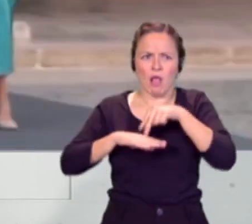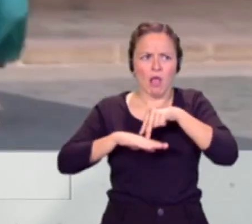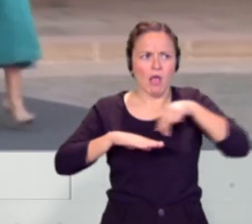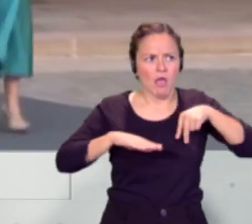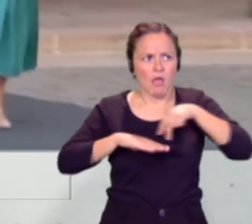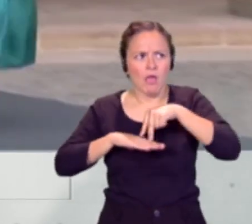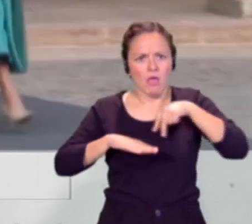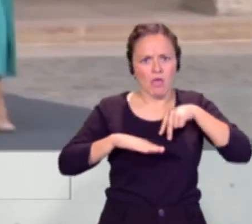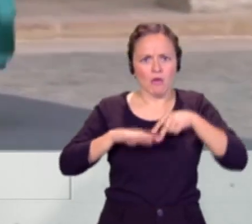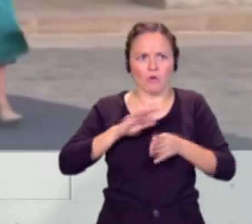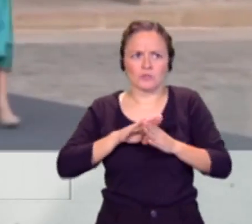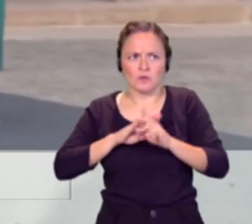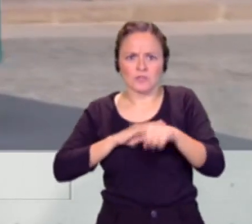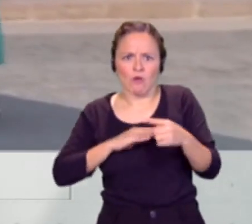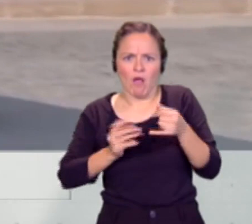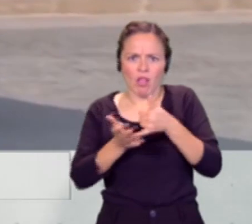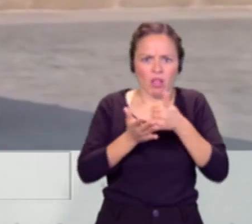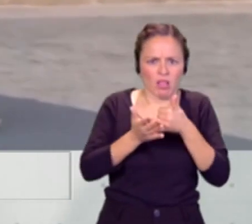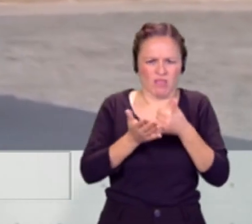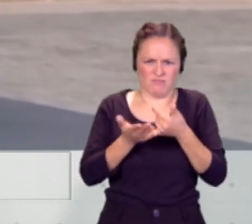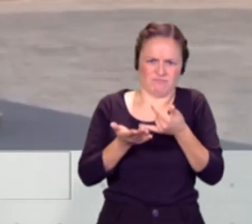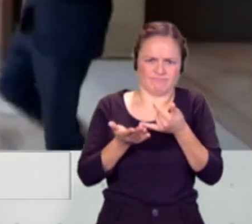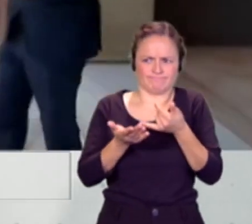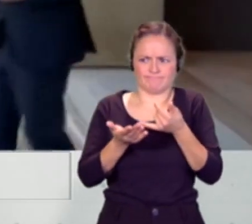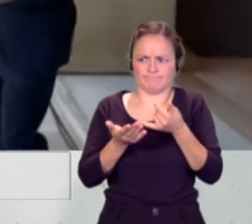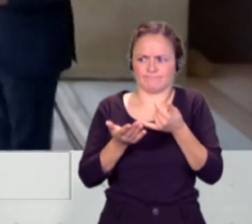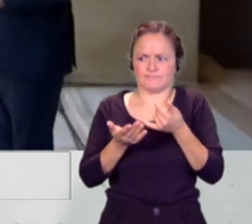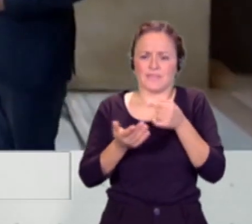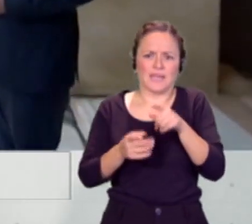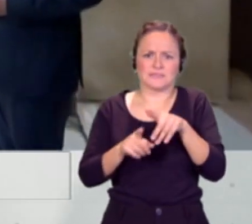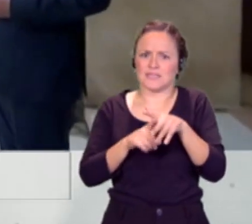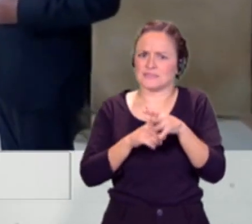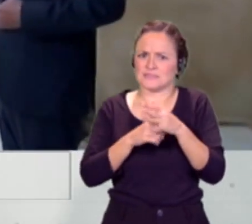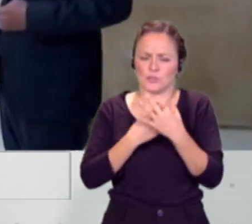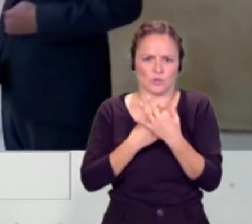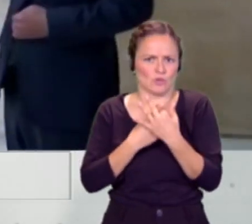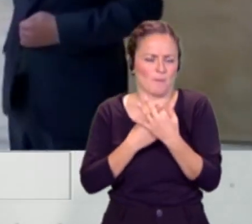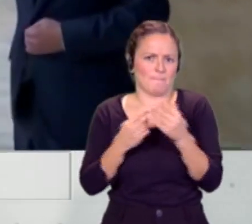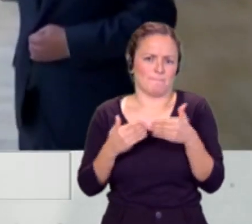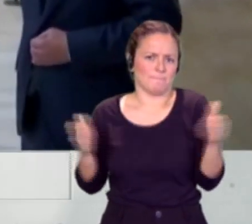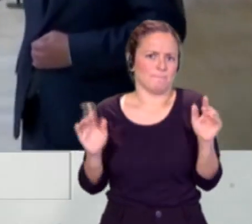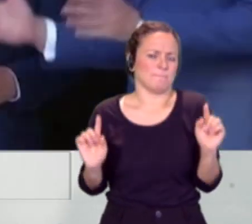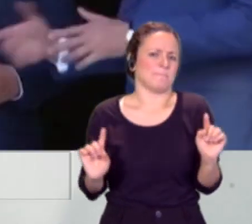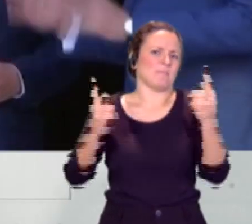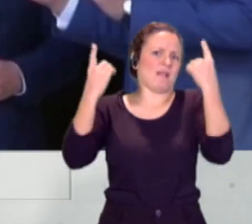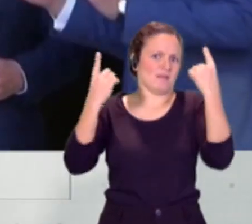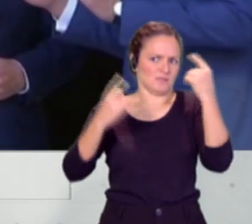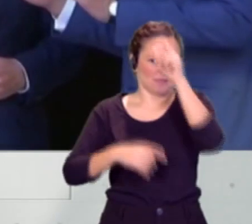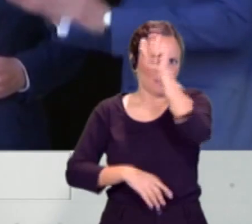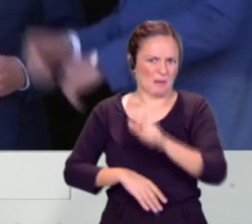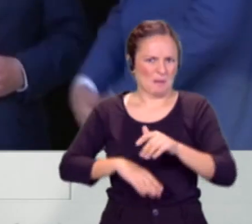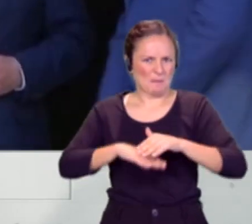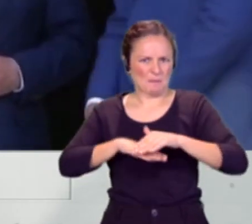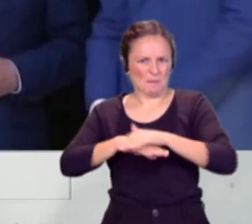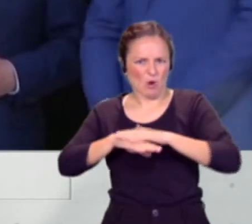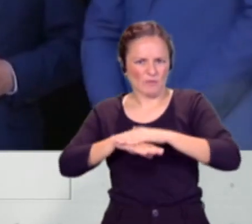fragilidad, de vulnerabilidad, para darse esa situación inédita que un presidente del gobierno de España